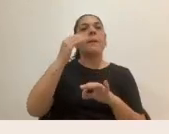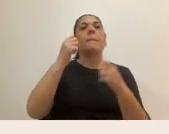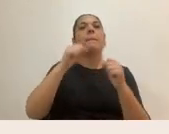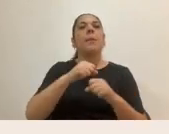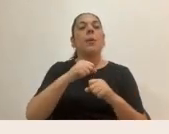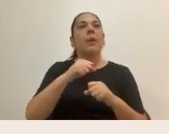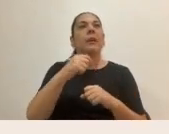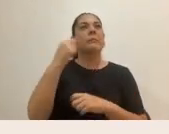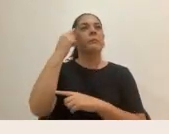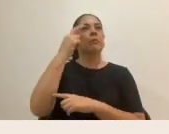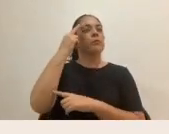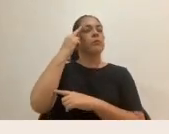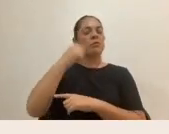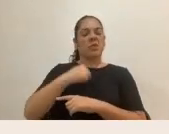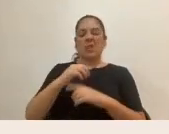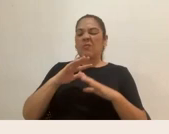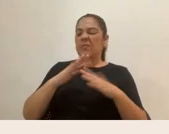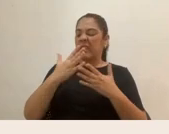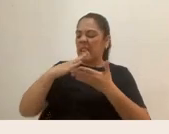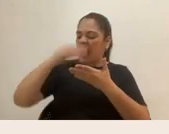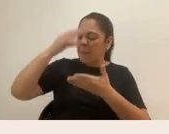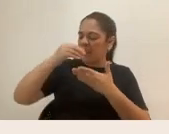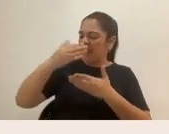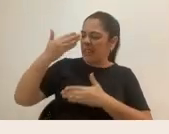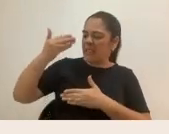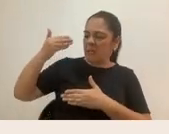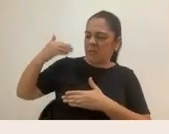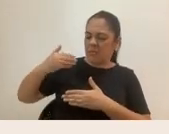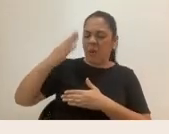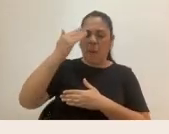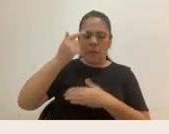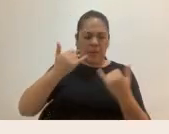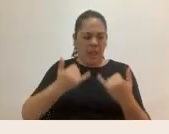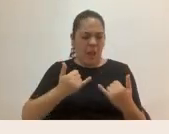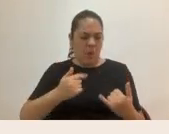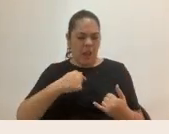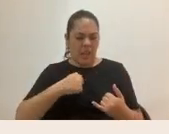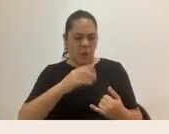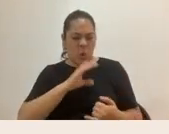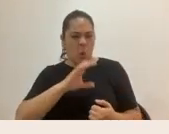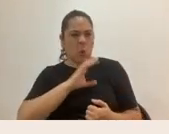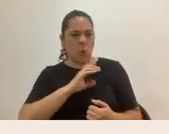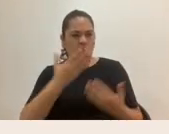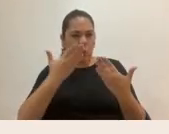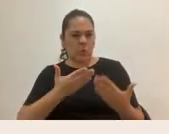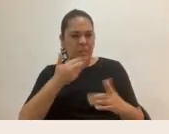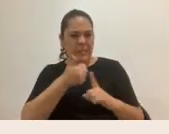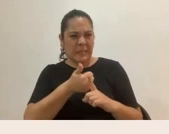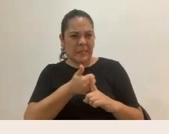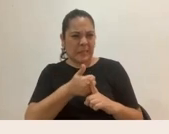aprendí y que por tanto me ayuda también a explicar por qué me comporto como me comporto, por qué tengo ciertas